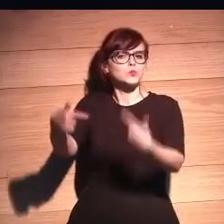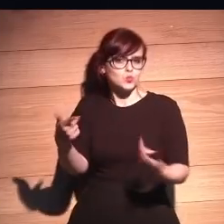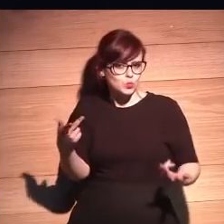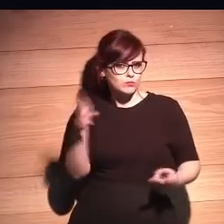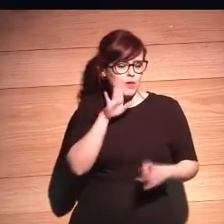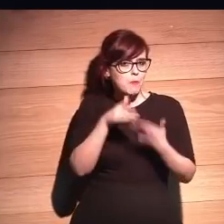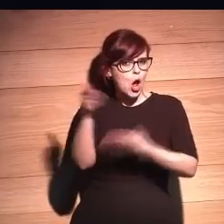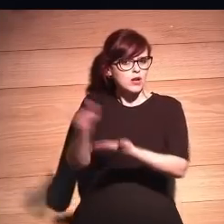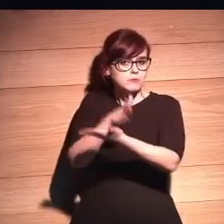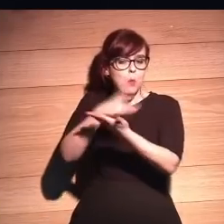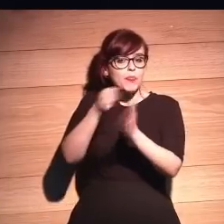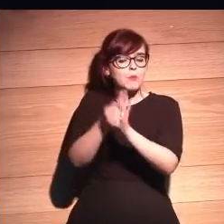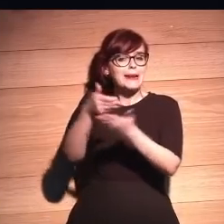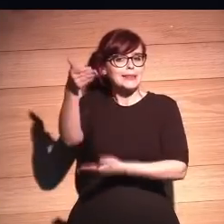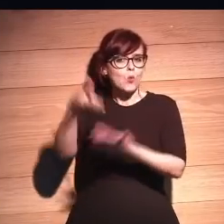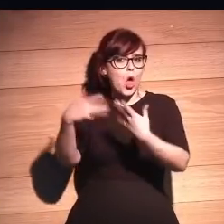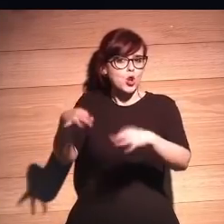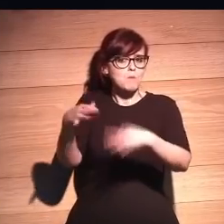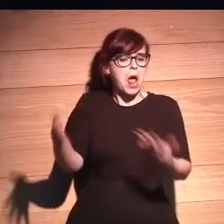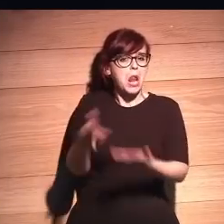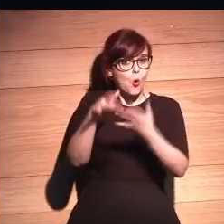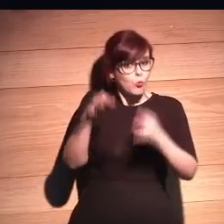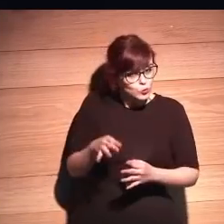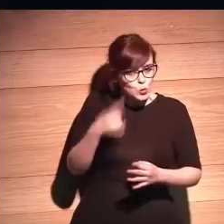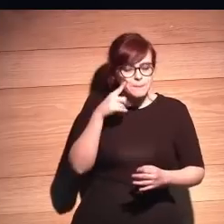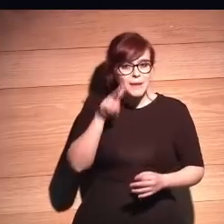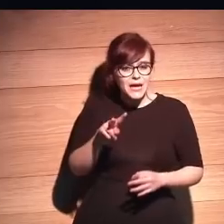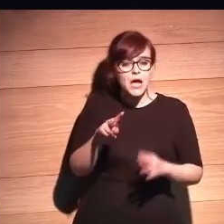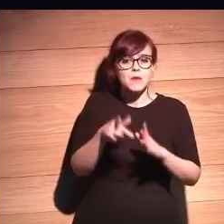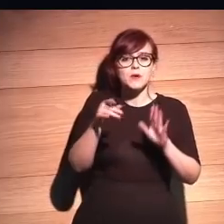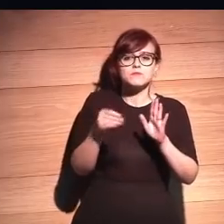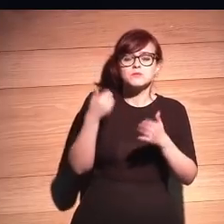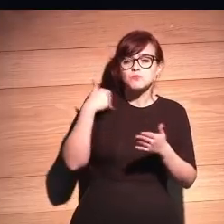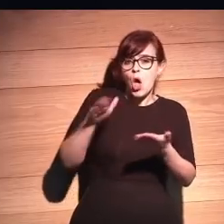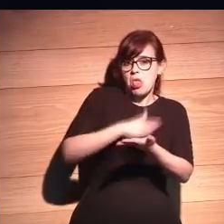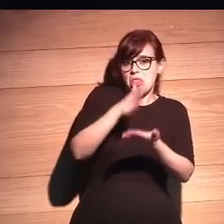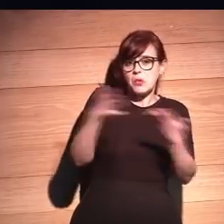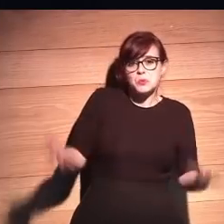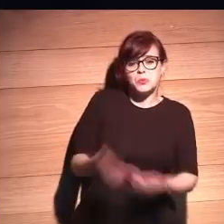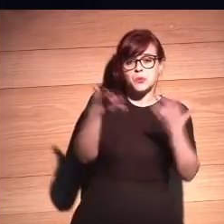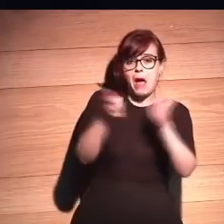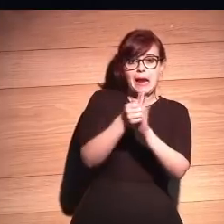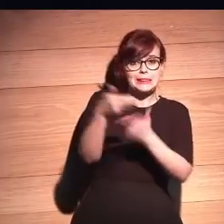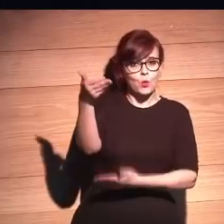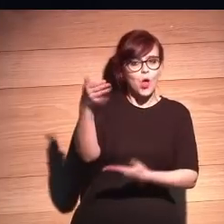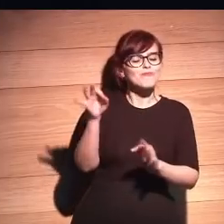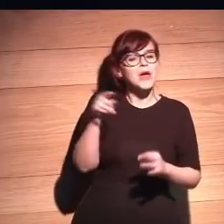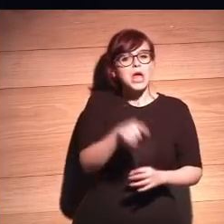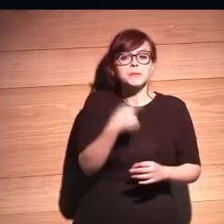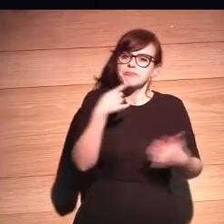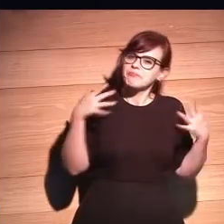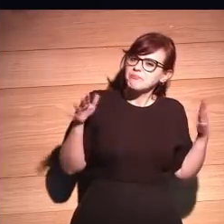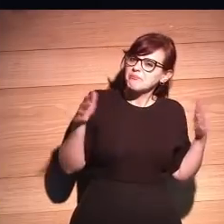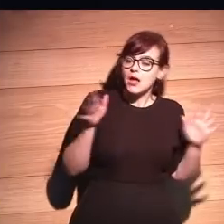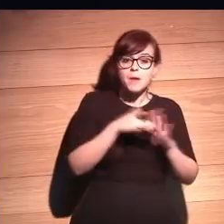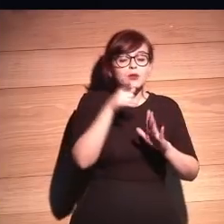salido en un artículo normal, de hecho salió publicado en un artículo que está en el Archive donde nosotros ponemos los artículos, pero tú lo